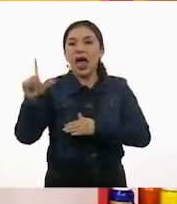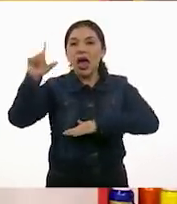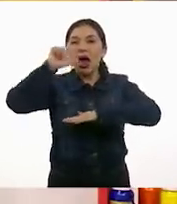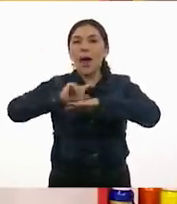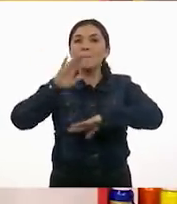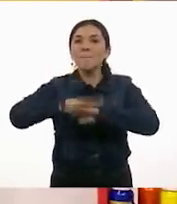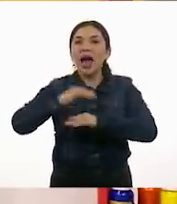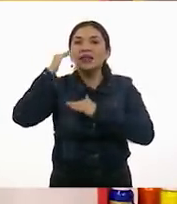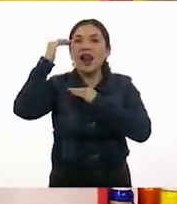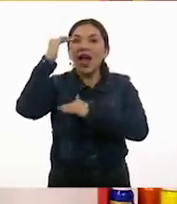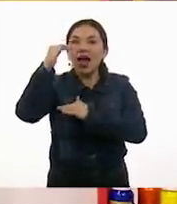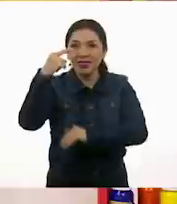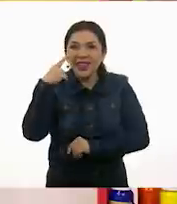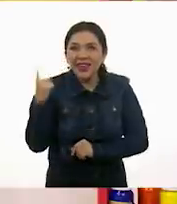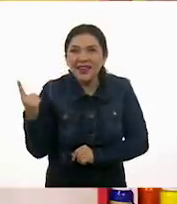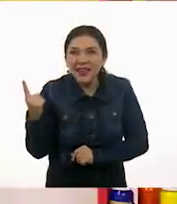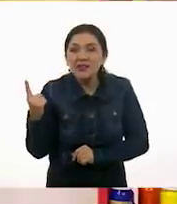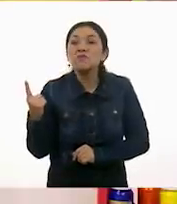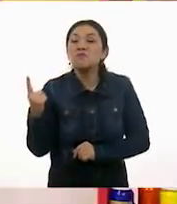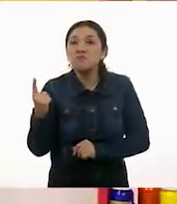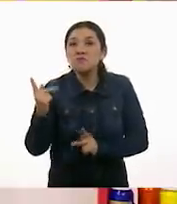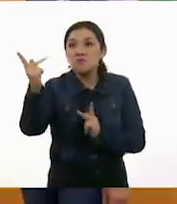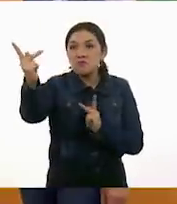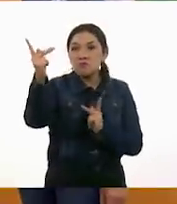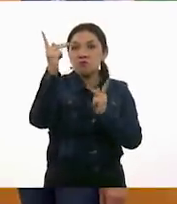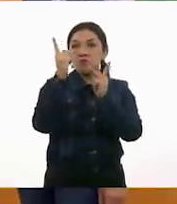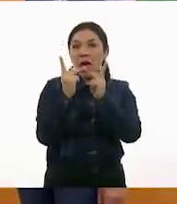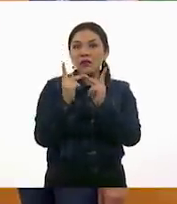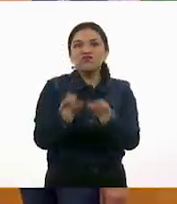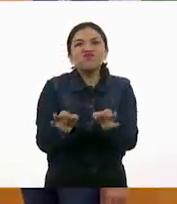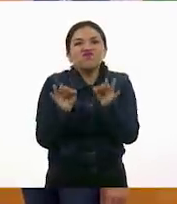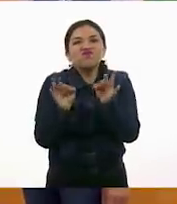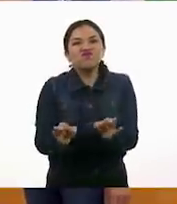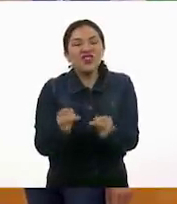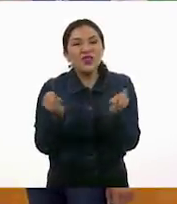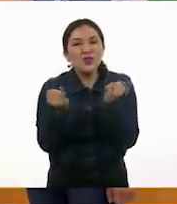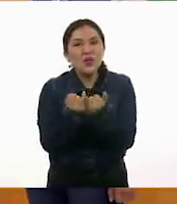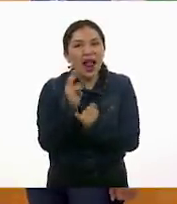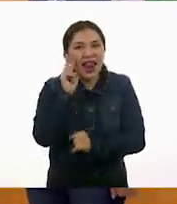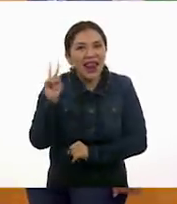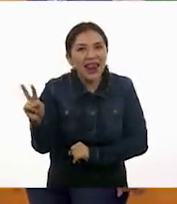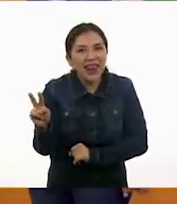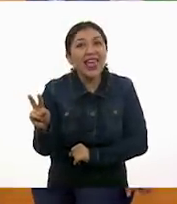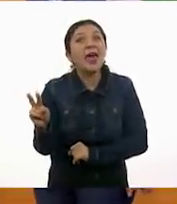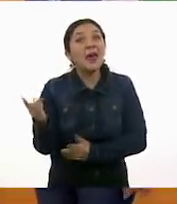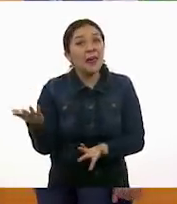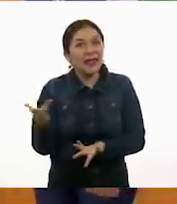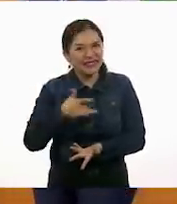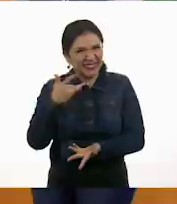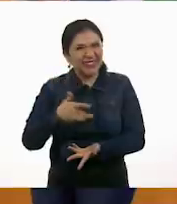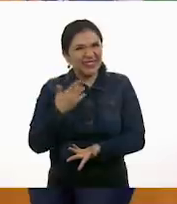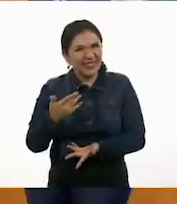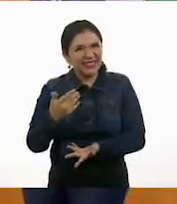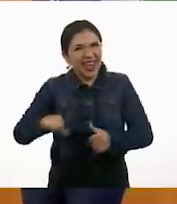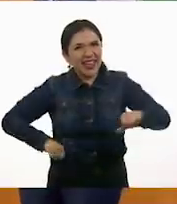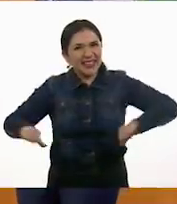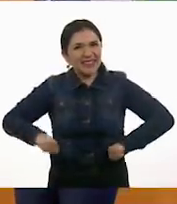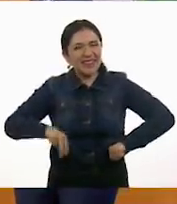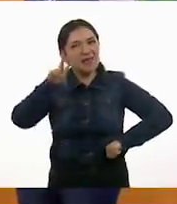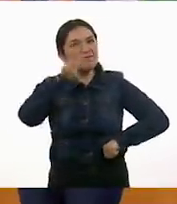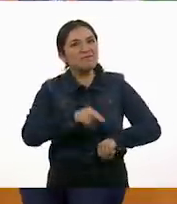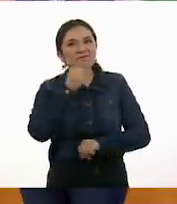grande. Y coinciden exactamente con nuestras piezas. ¿Qué te parece esta actividad, Alexia? Ay, muy